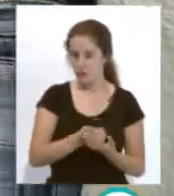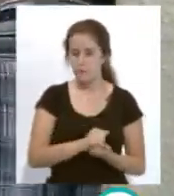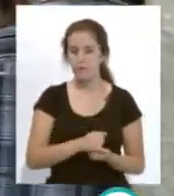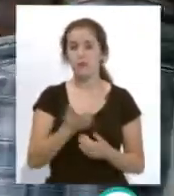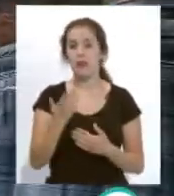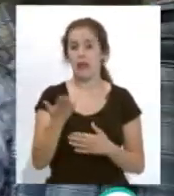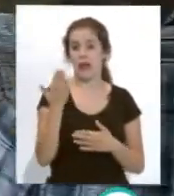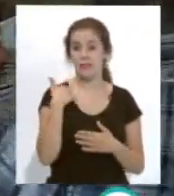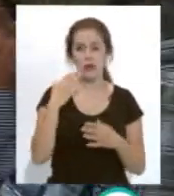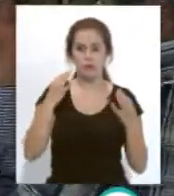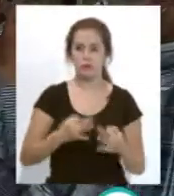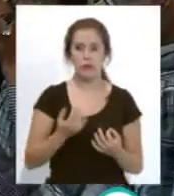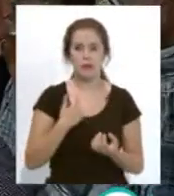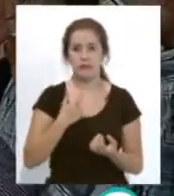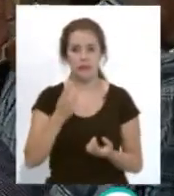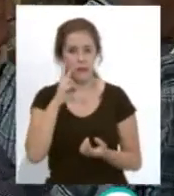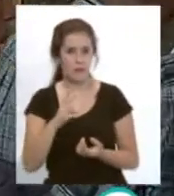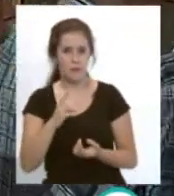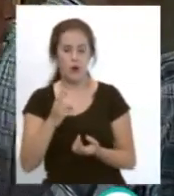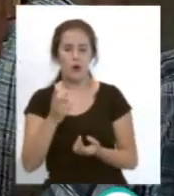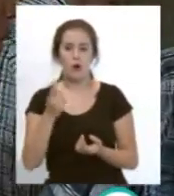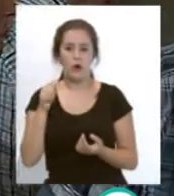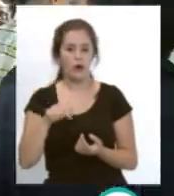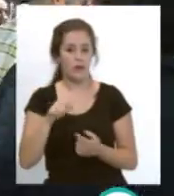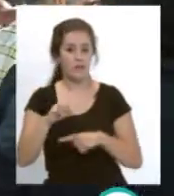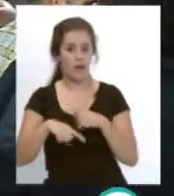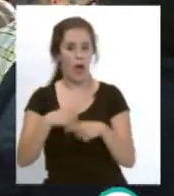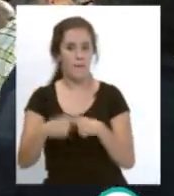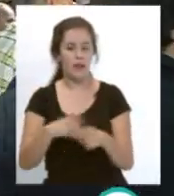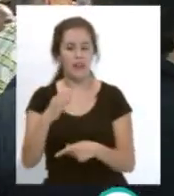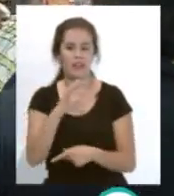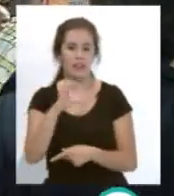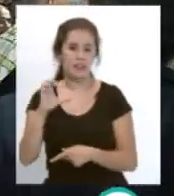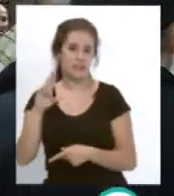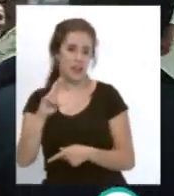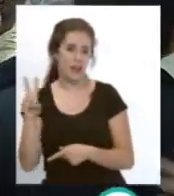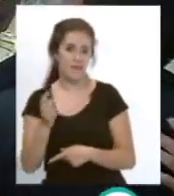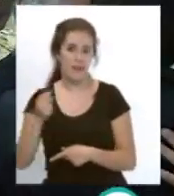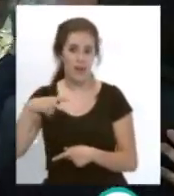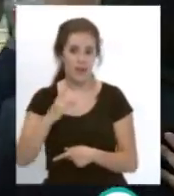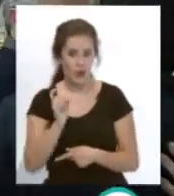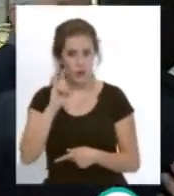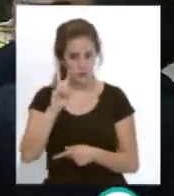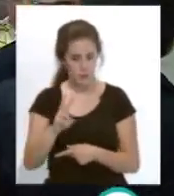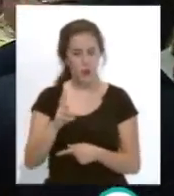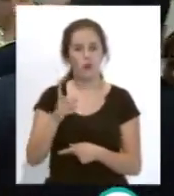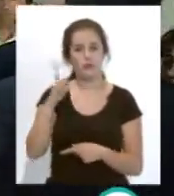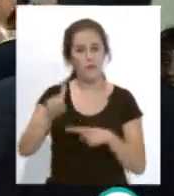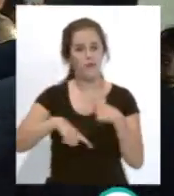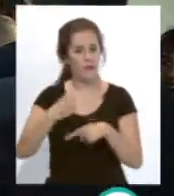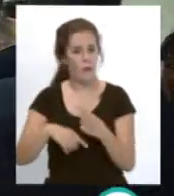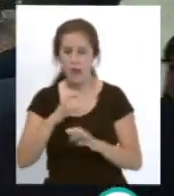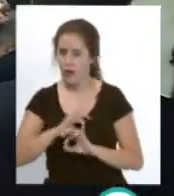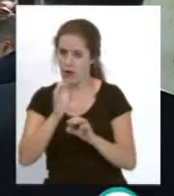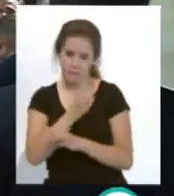Es que justamente de tal palo a tal astilla, como decimos siempre de la familia de Servando, con el padre de Servando Sánchez y de Germán Sánchez, son una familia